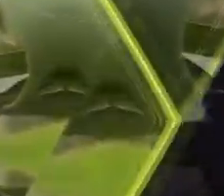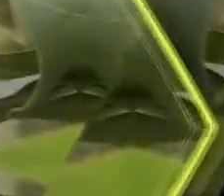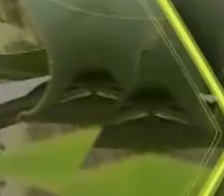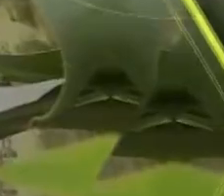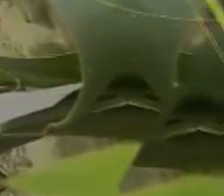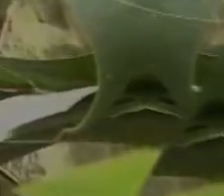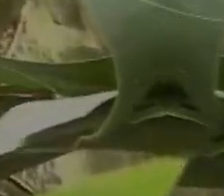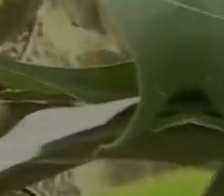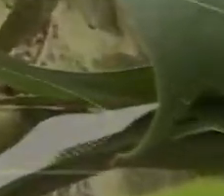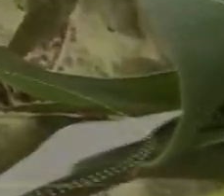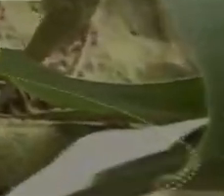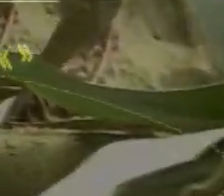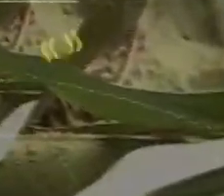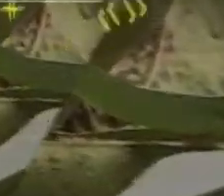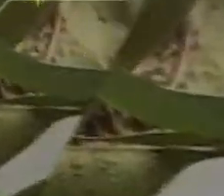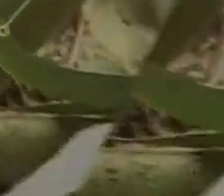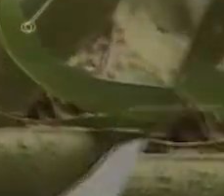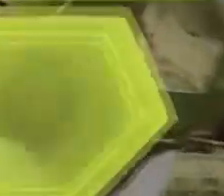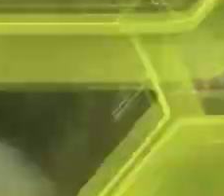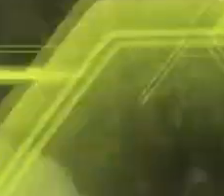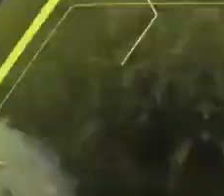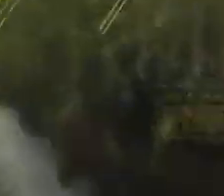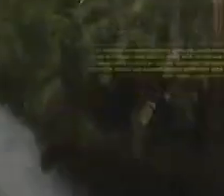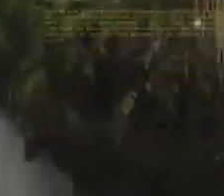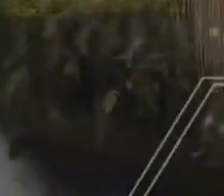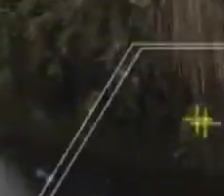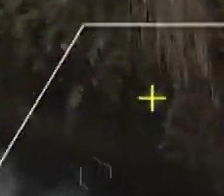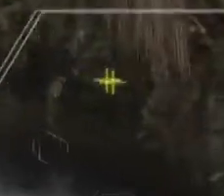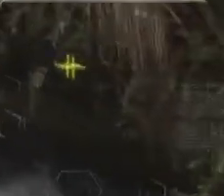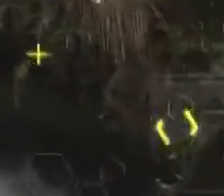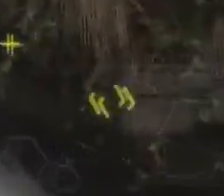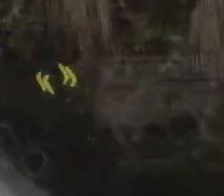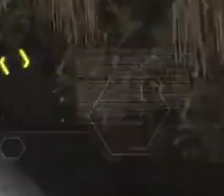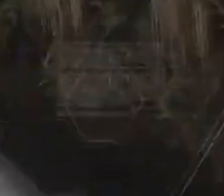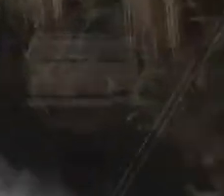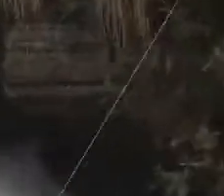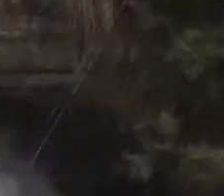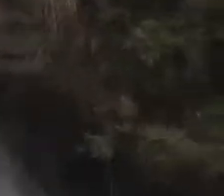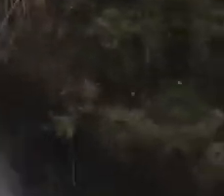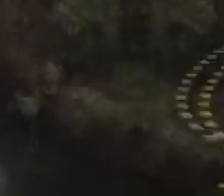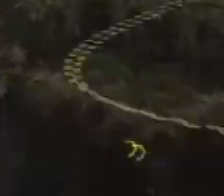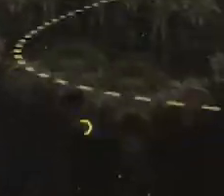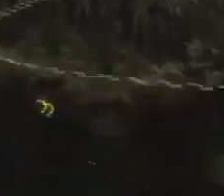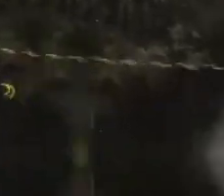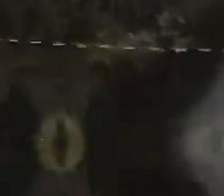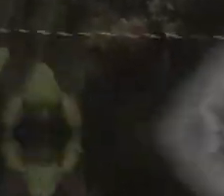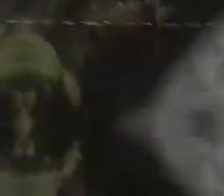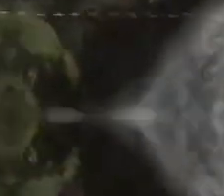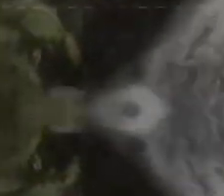informativo CBC otro compromiso con la región. de Telepacífico CBC de